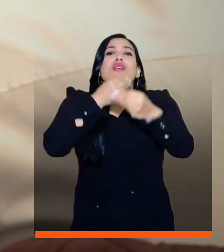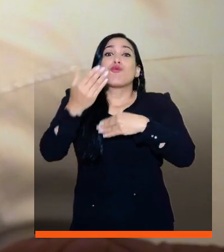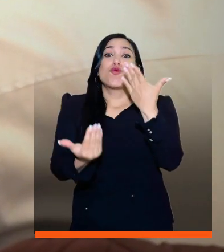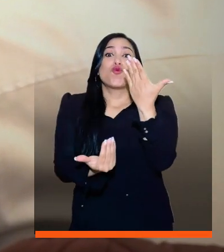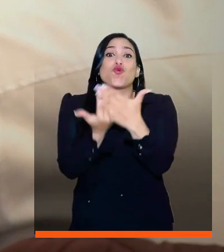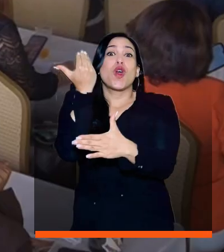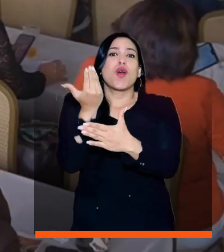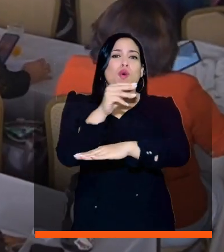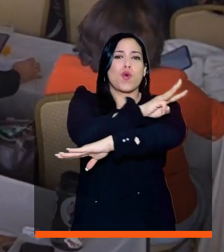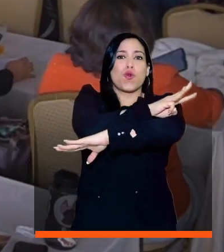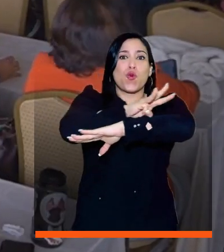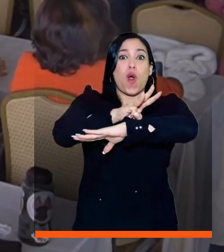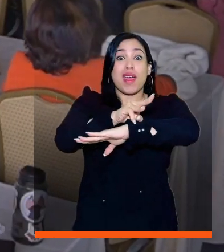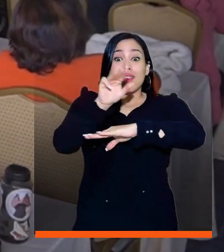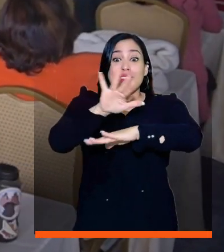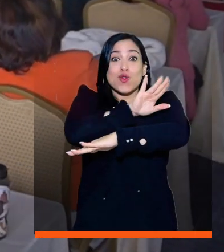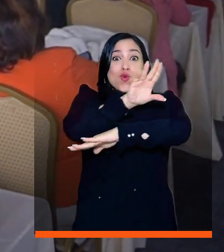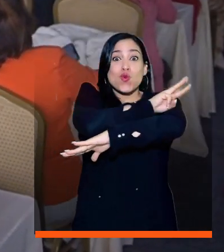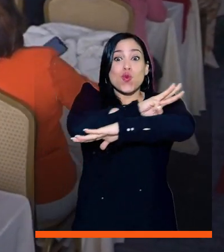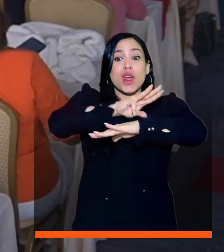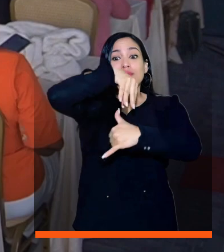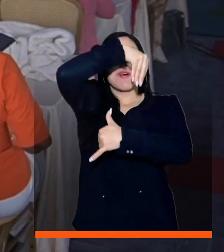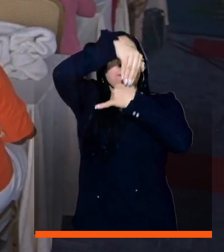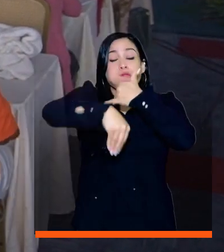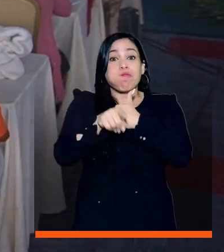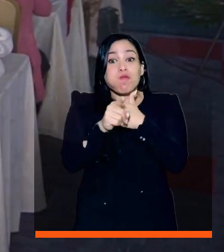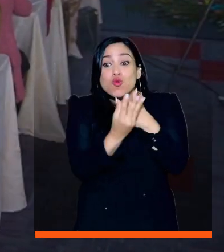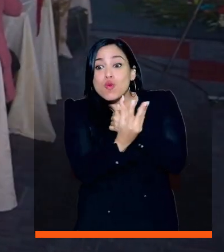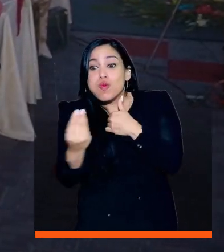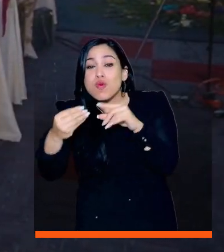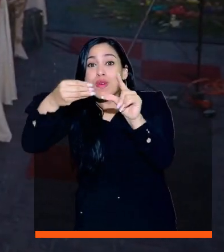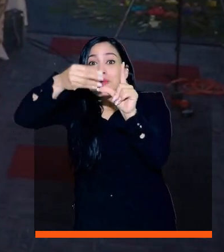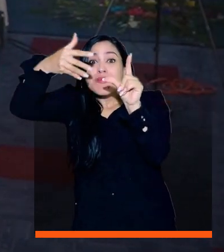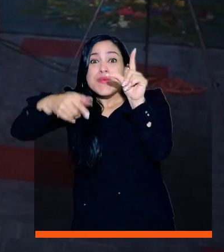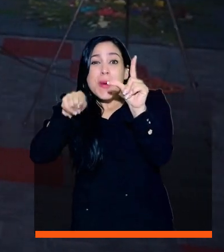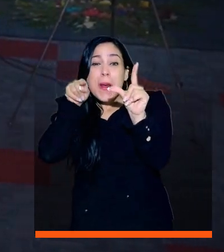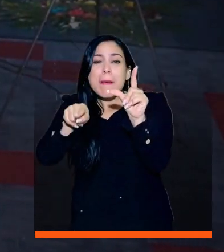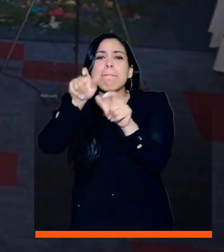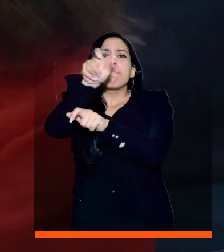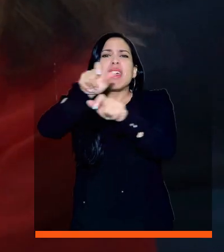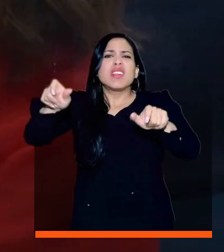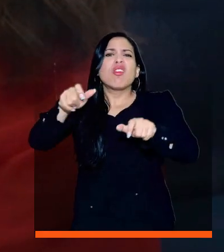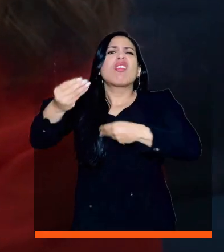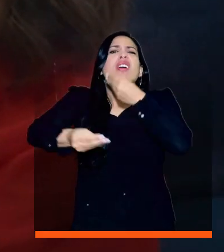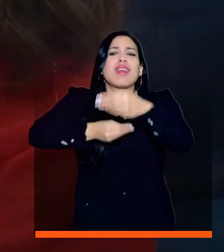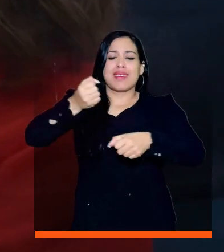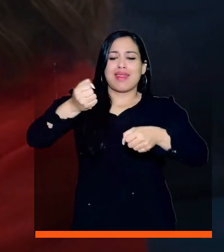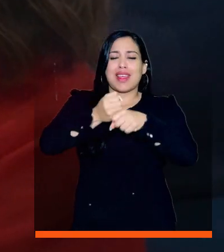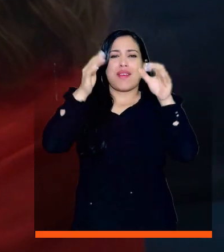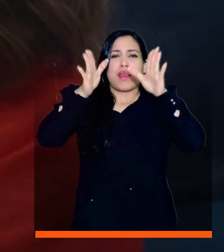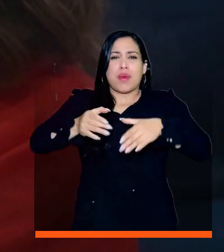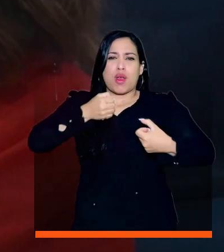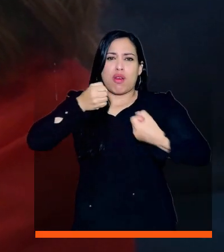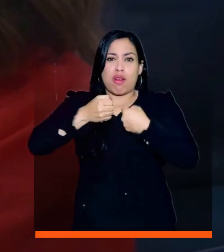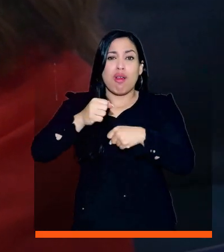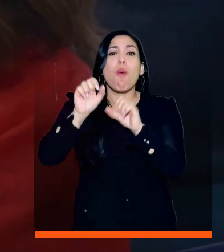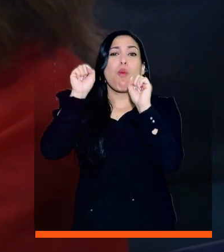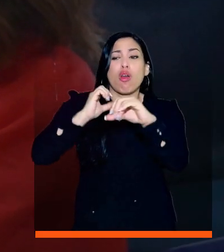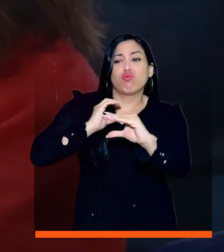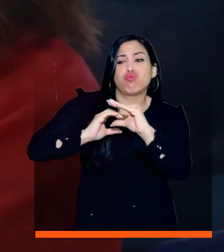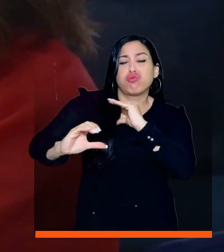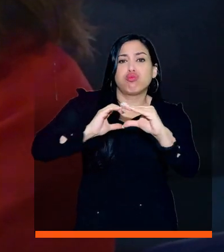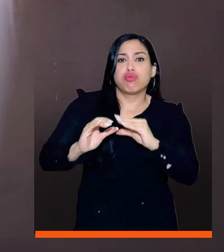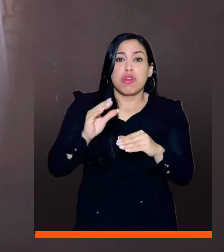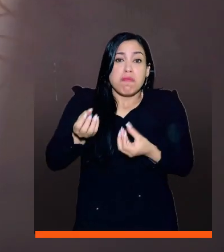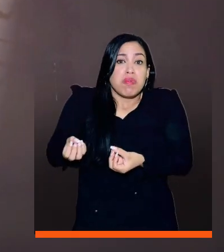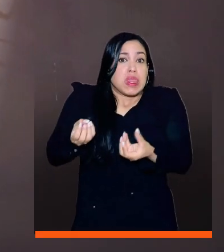de un micrositio en la página del Ministerio del Interior que permitirá a aquellas personas que ejercen el oficio del periodismo comunicarse